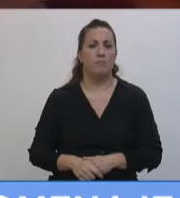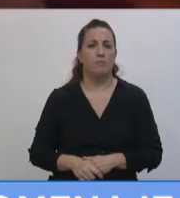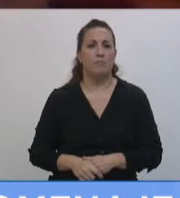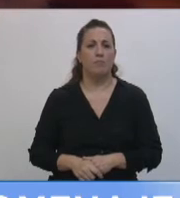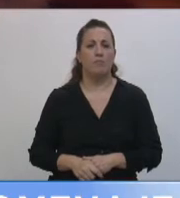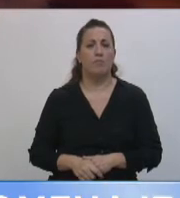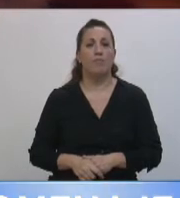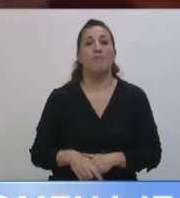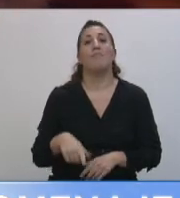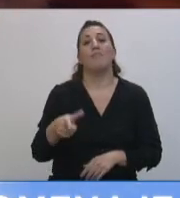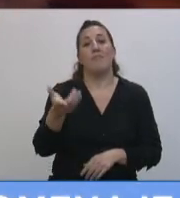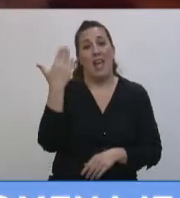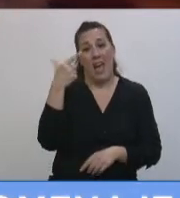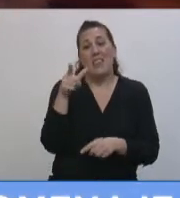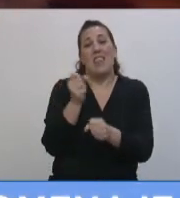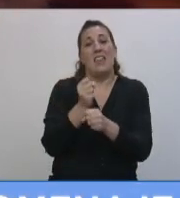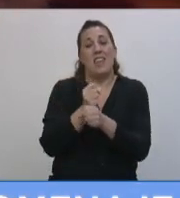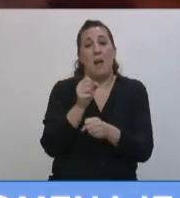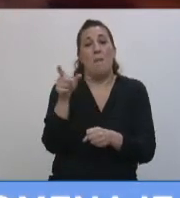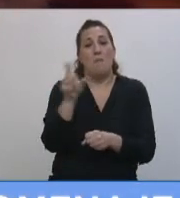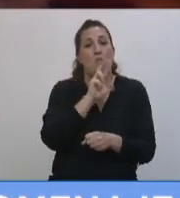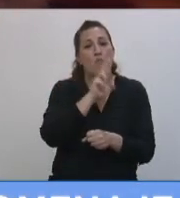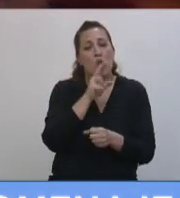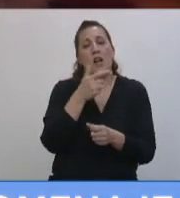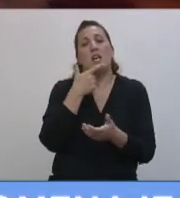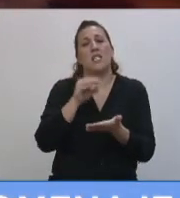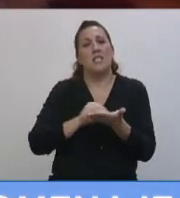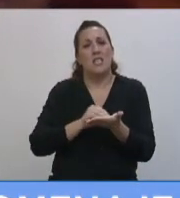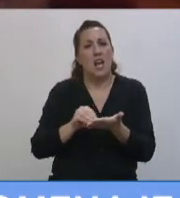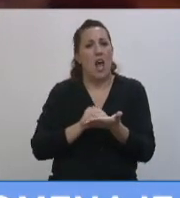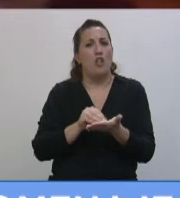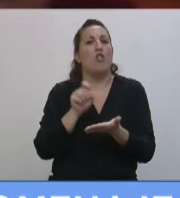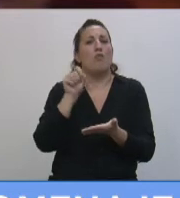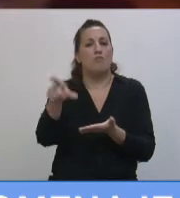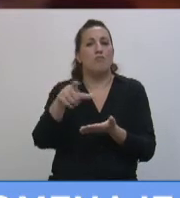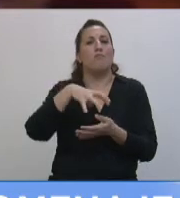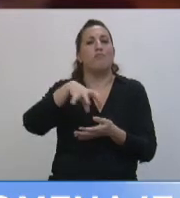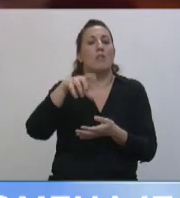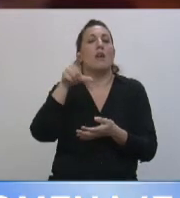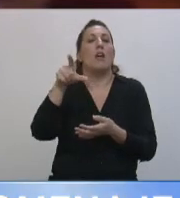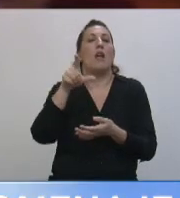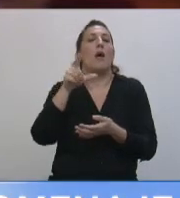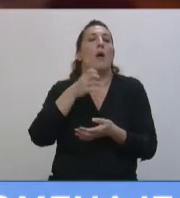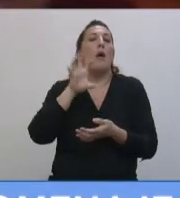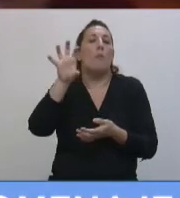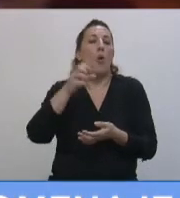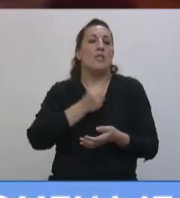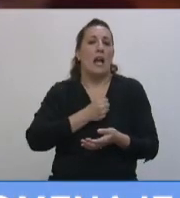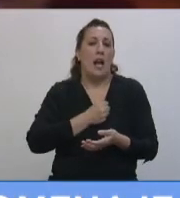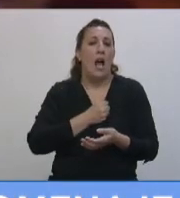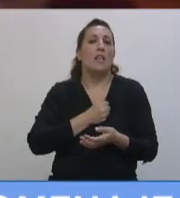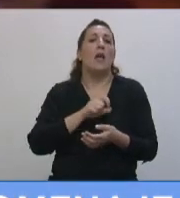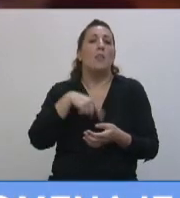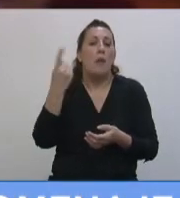ha sido senadora del departamento que la vio nacer en la provincia de Catamarca. Luego fue convencional